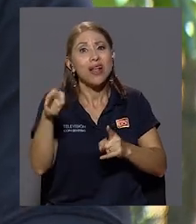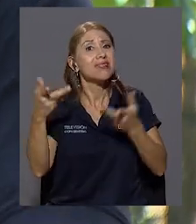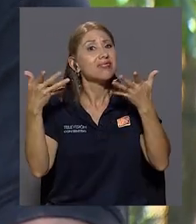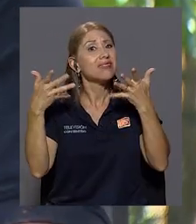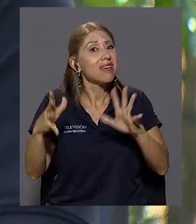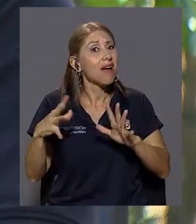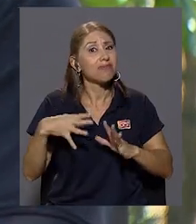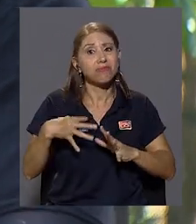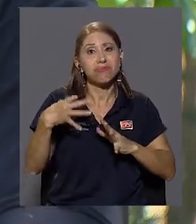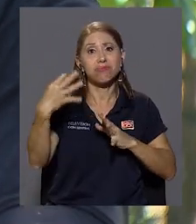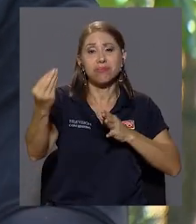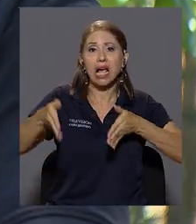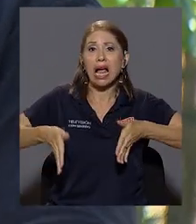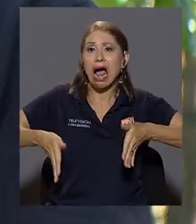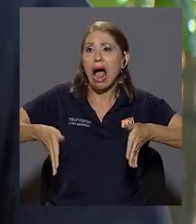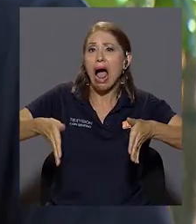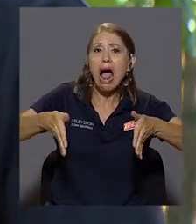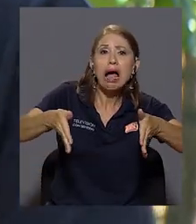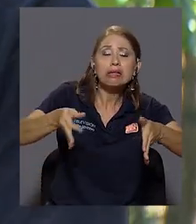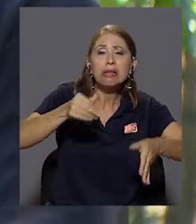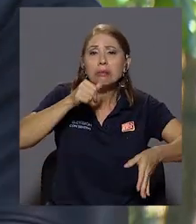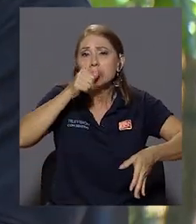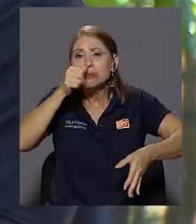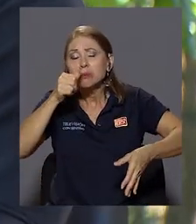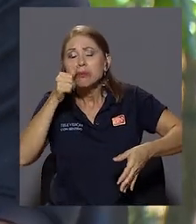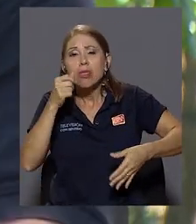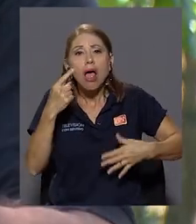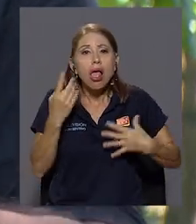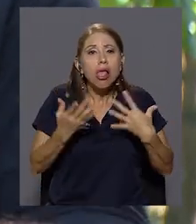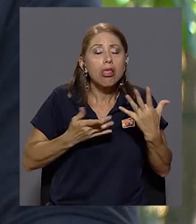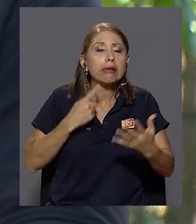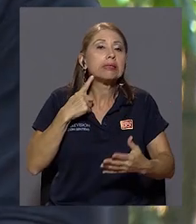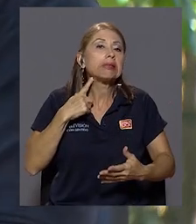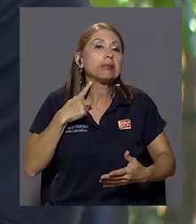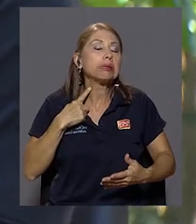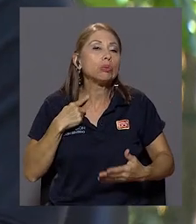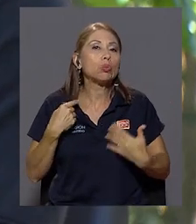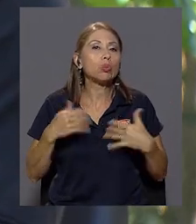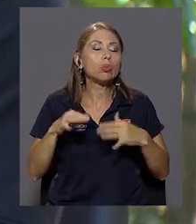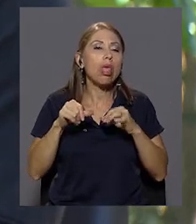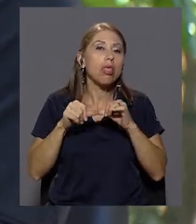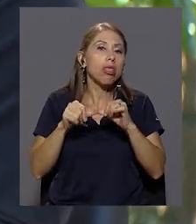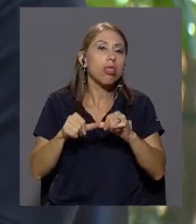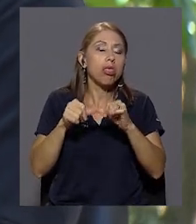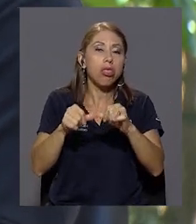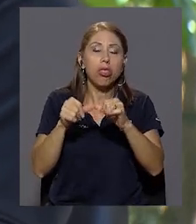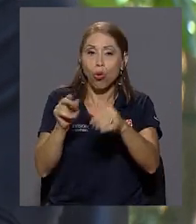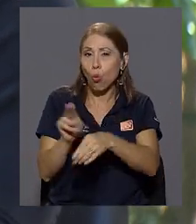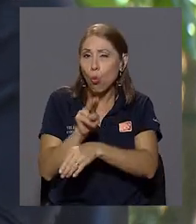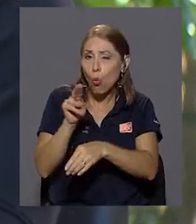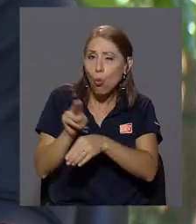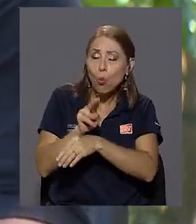ya él está en calle, ya él está en una situación completamente crónica, de